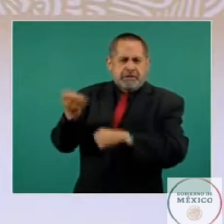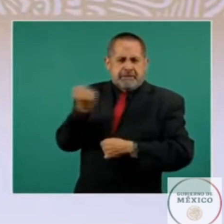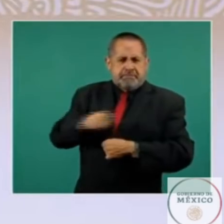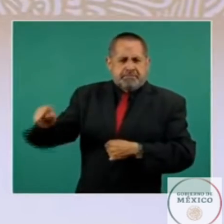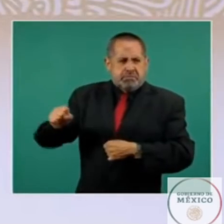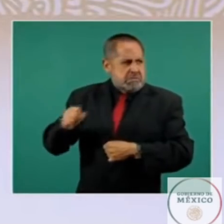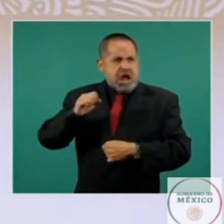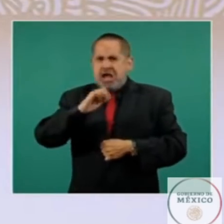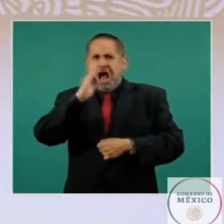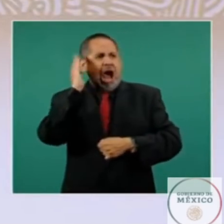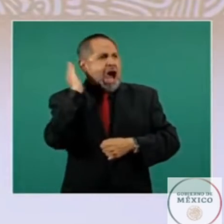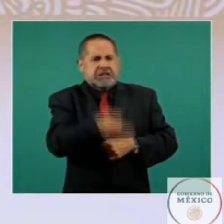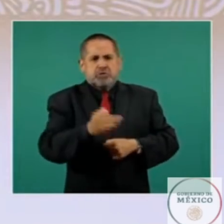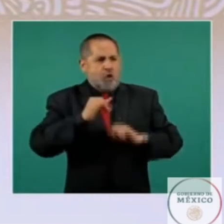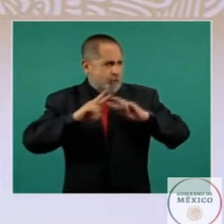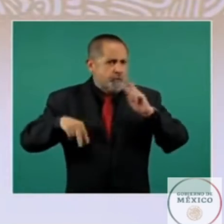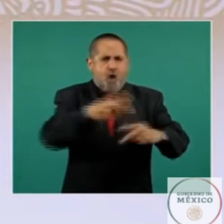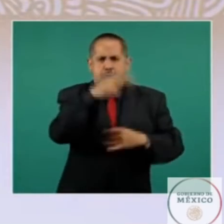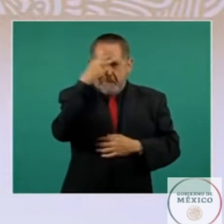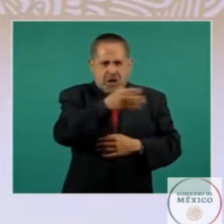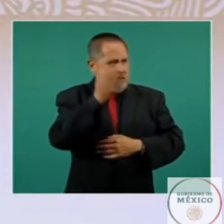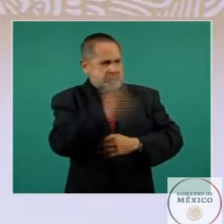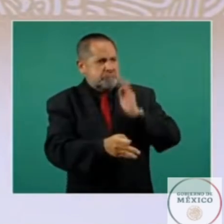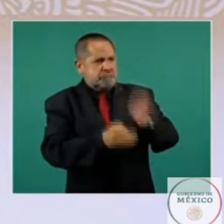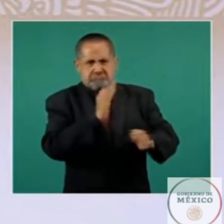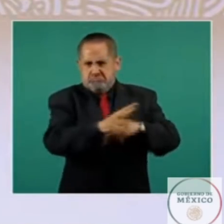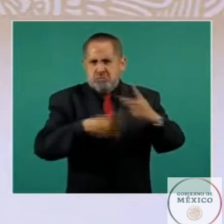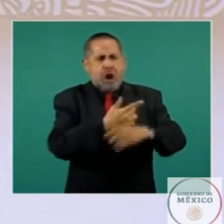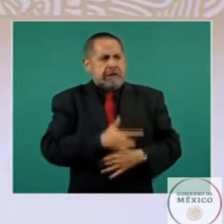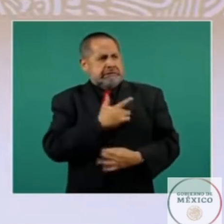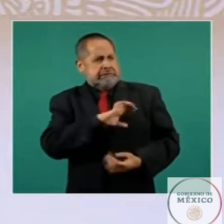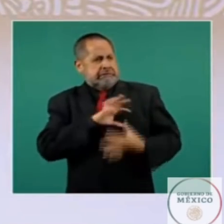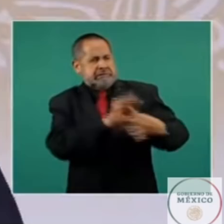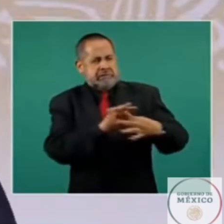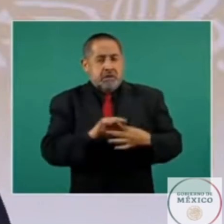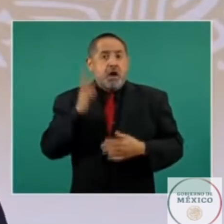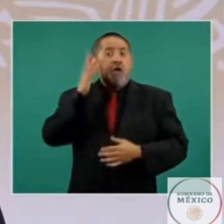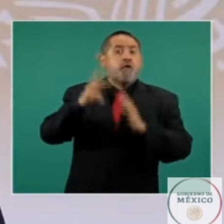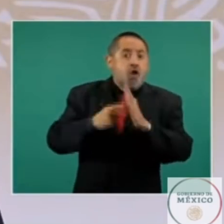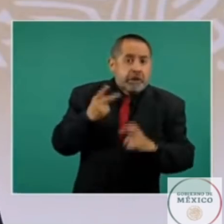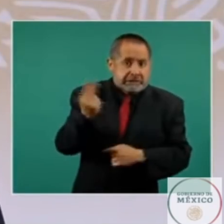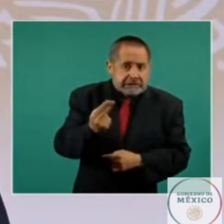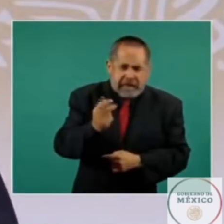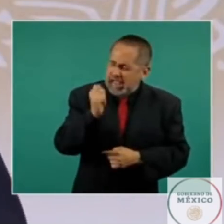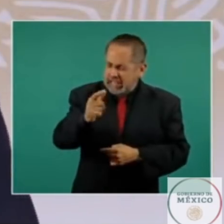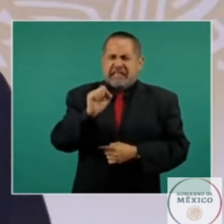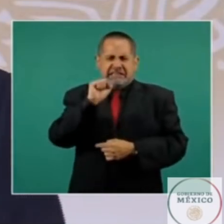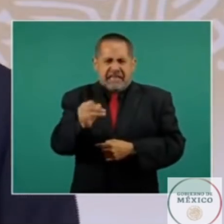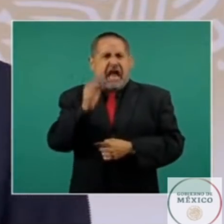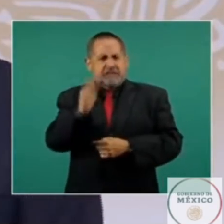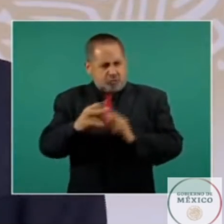dudaron en acompañar en cuanto fue necesario al pueblo mexicano y volveremos a hacerlo siempre que lo precisen